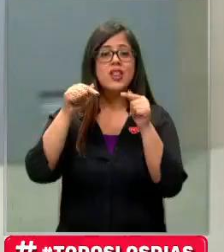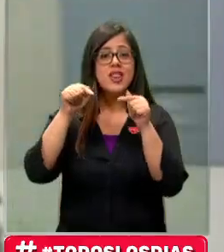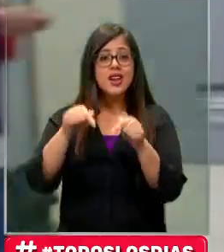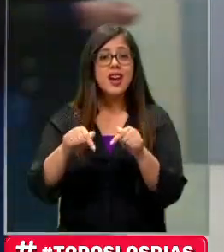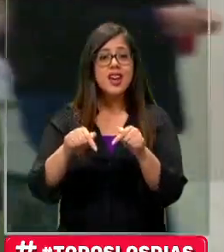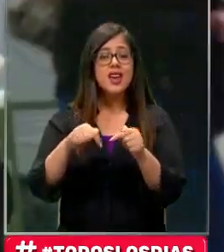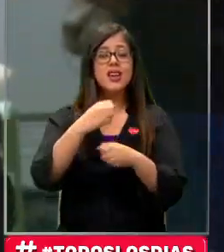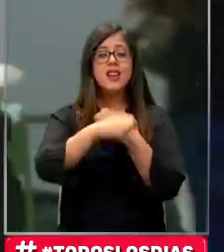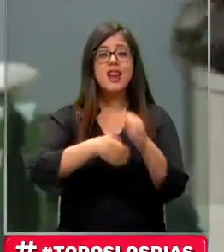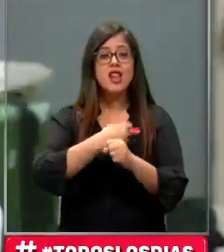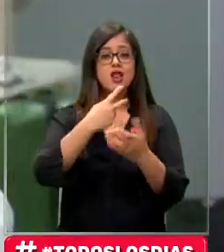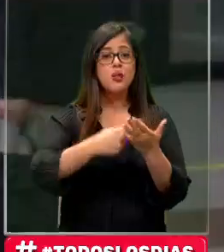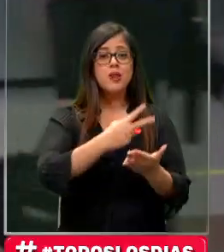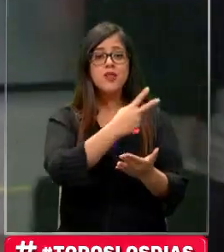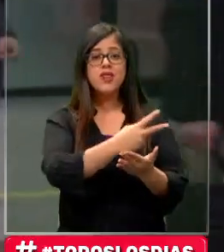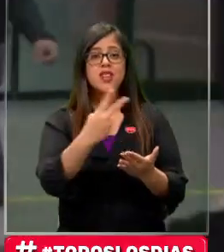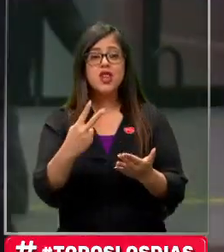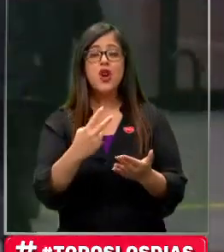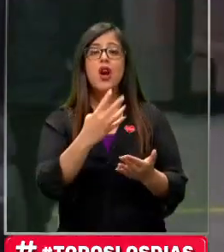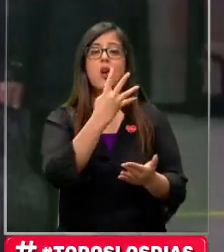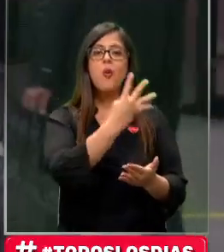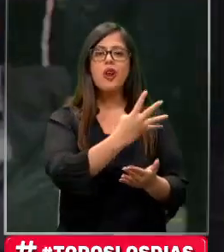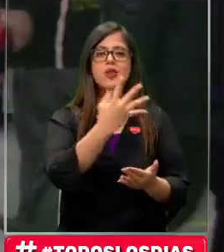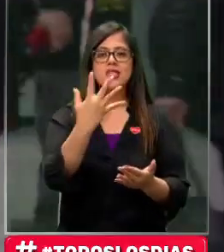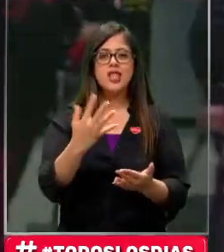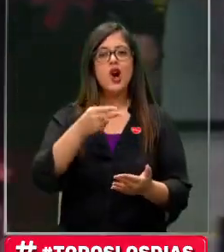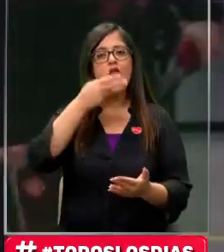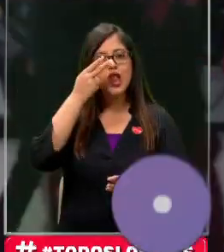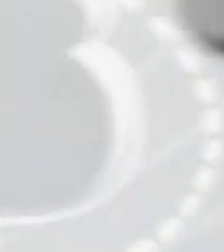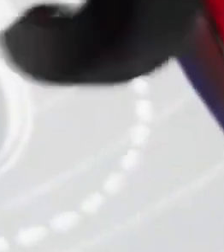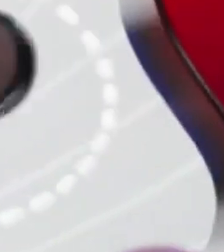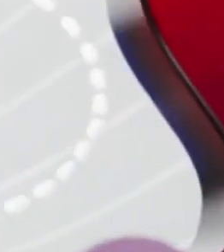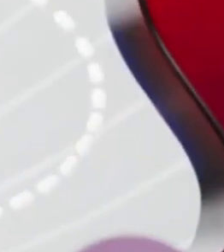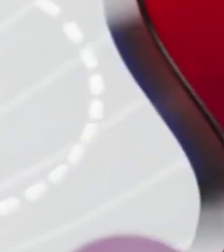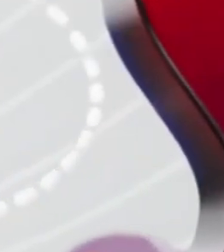versión 2022 este 4 y 5 de noviembre.